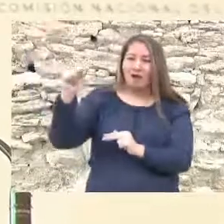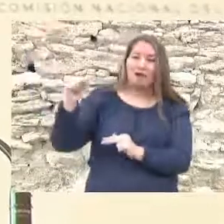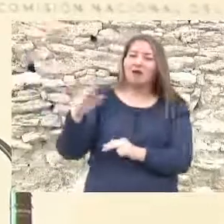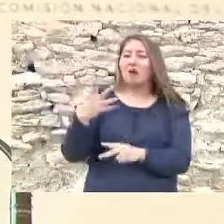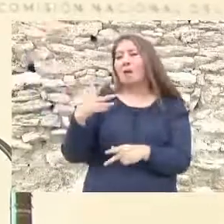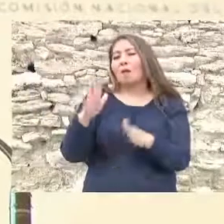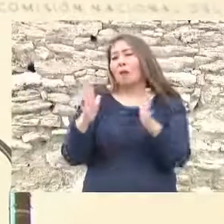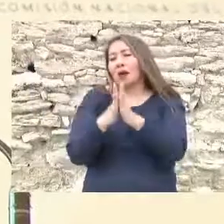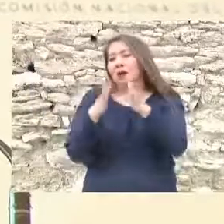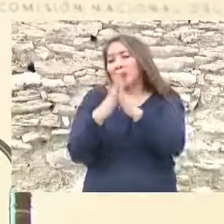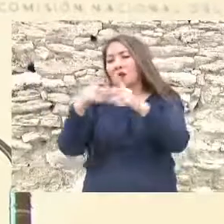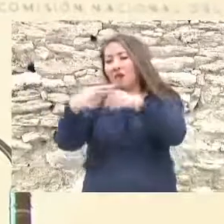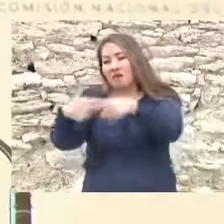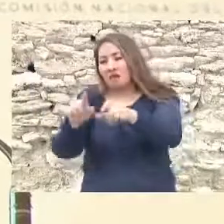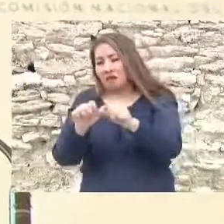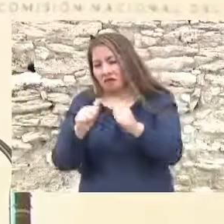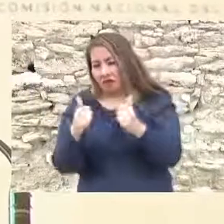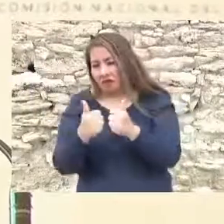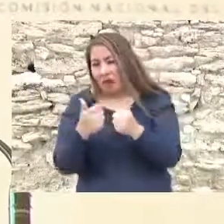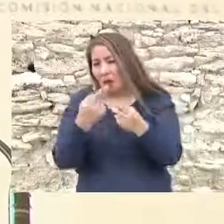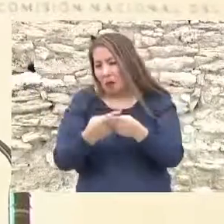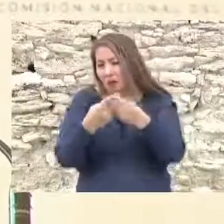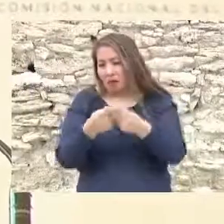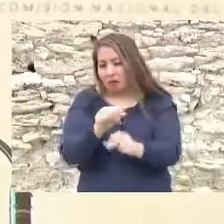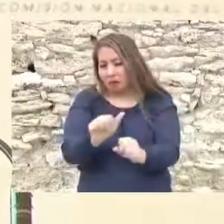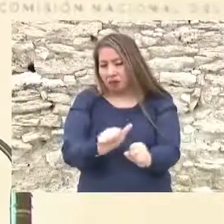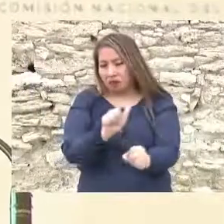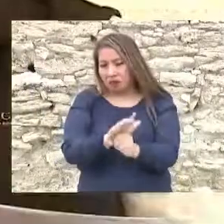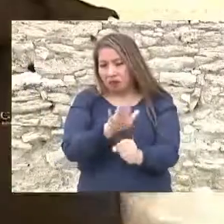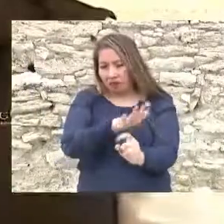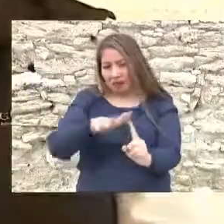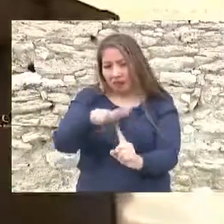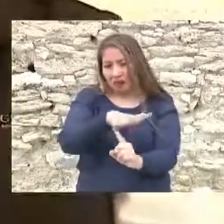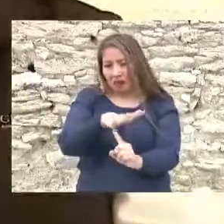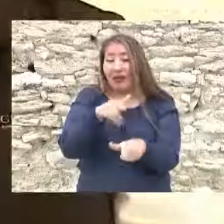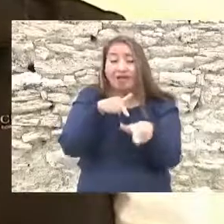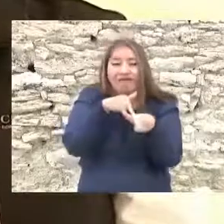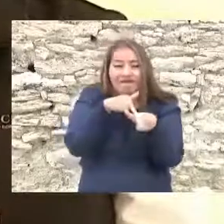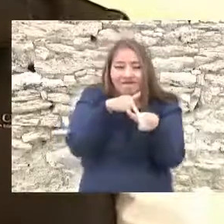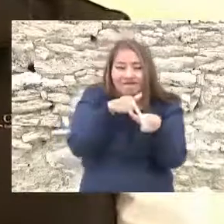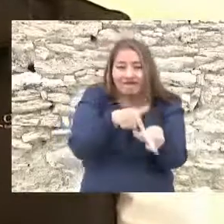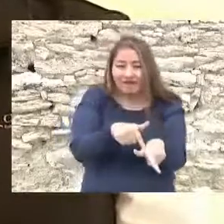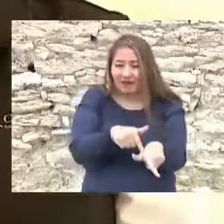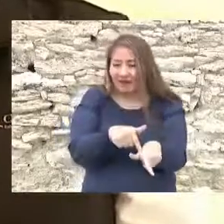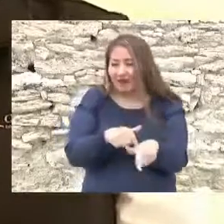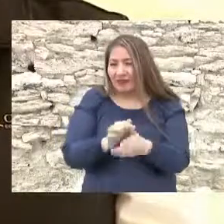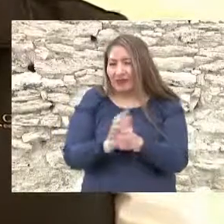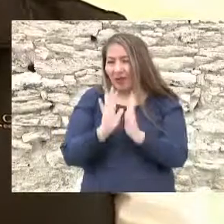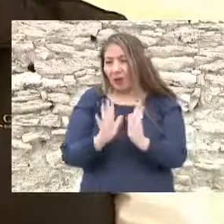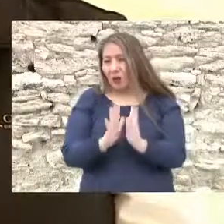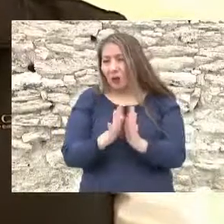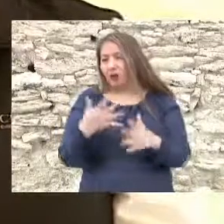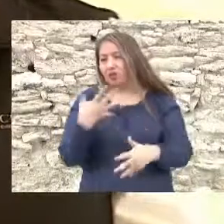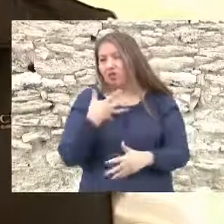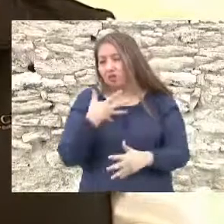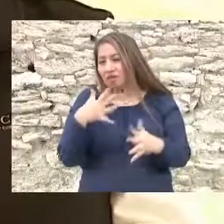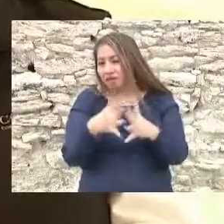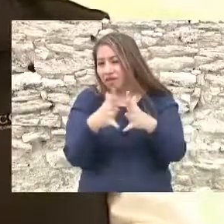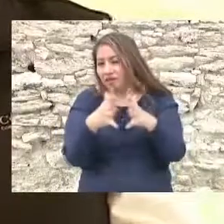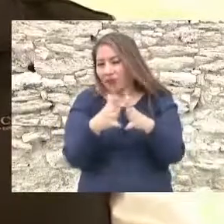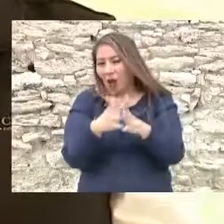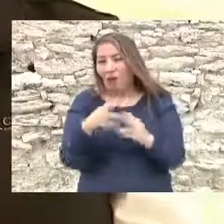Mexicano para la Conservación de la Naturaleza. Continuar implica tener una participación más